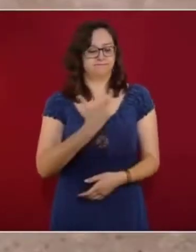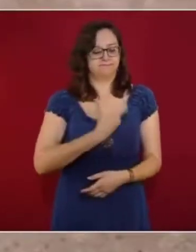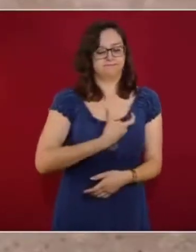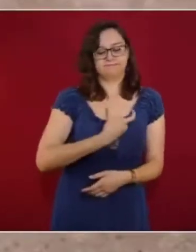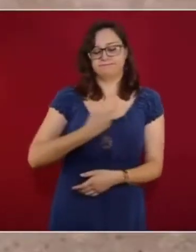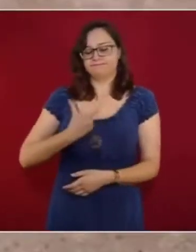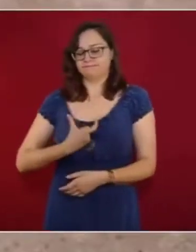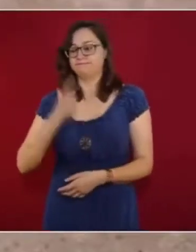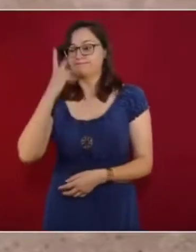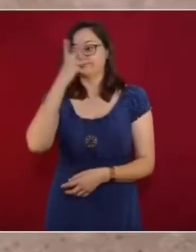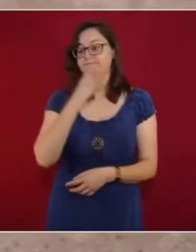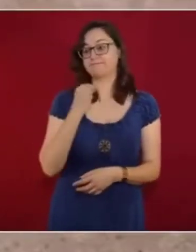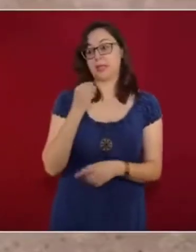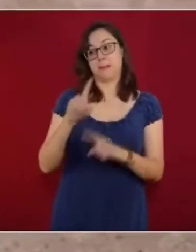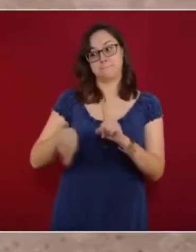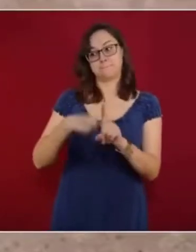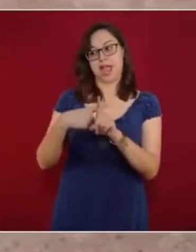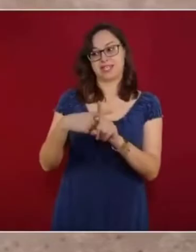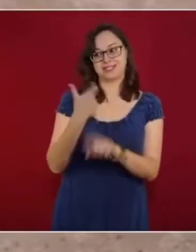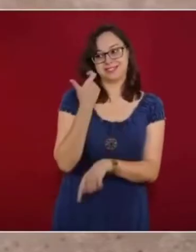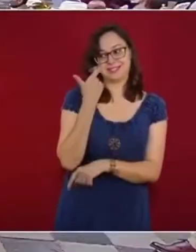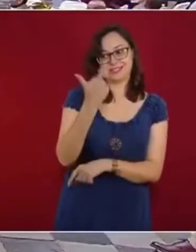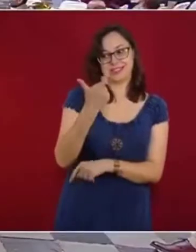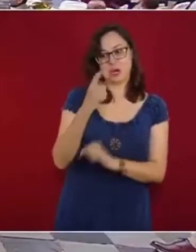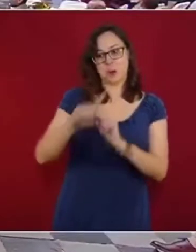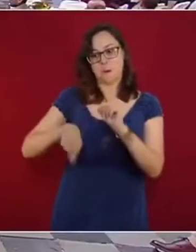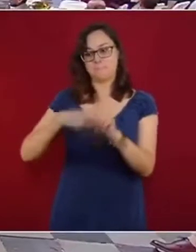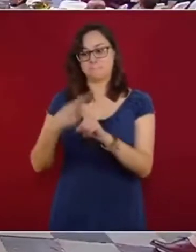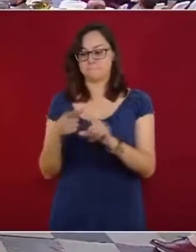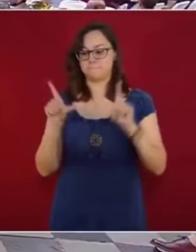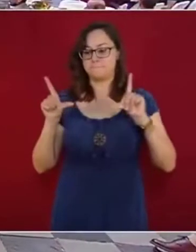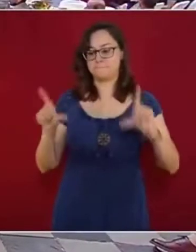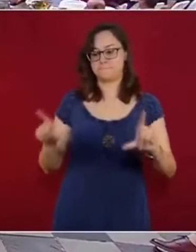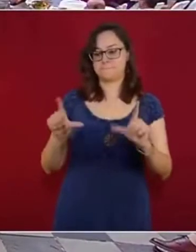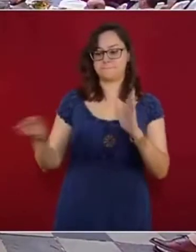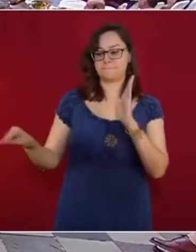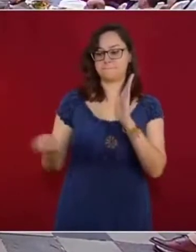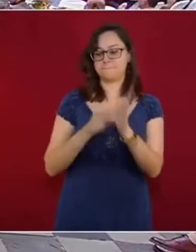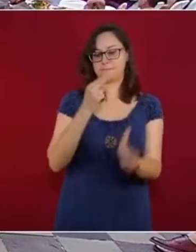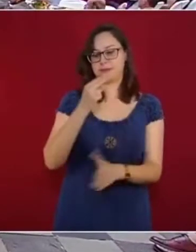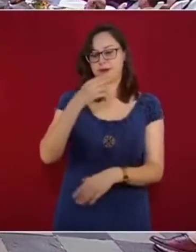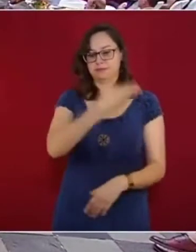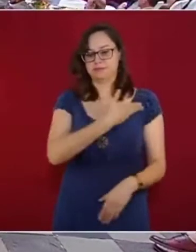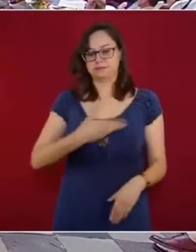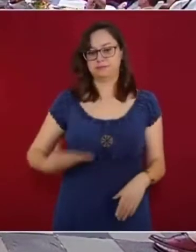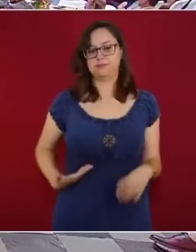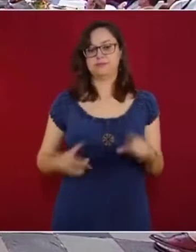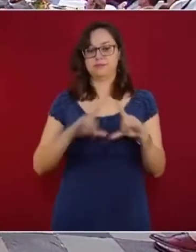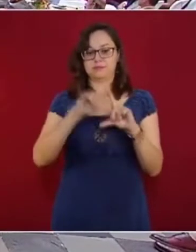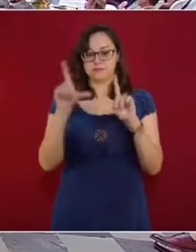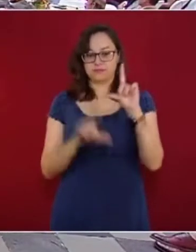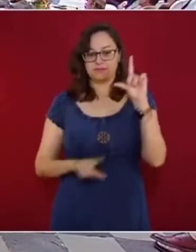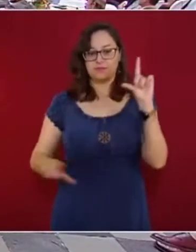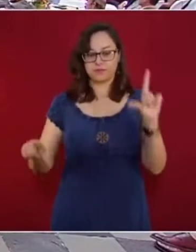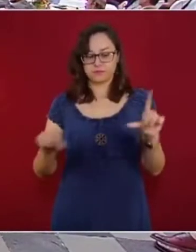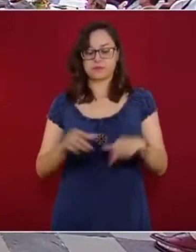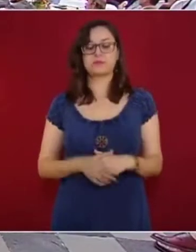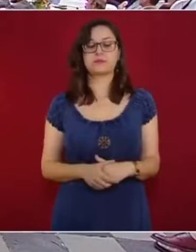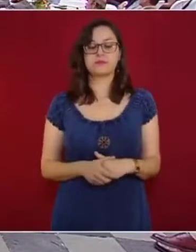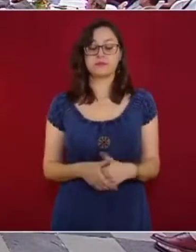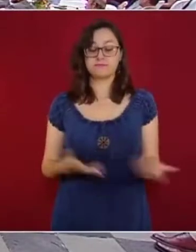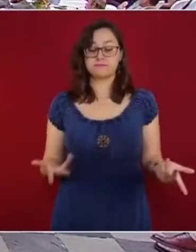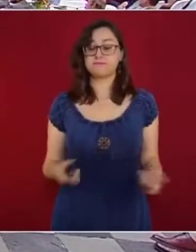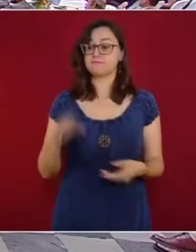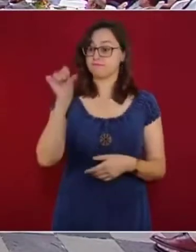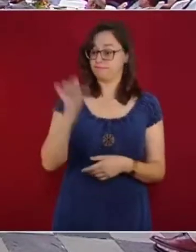de un estímulo económico, y un diploma de reconocimiento firmado por el Presidente de la República. Hoy, todos los que integramos el